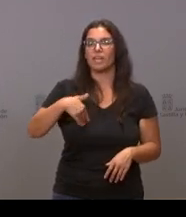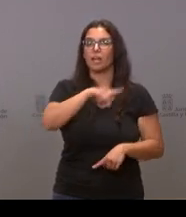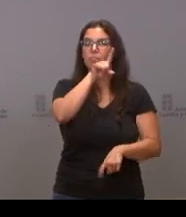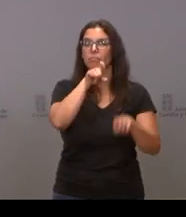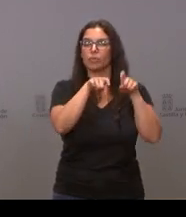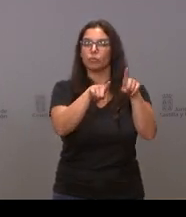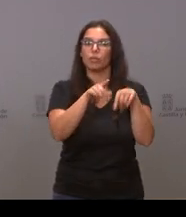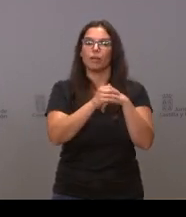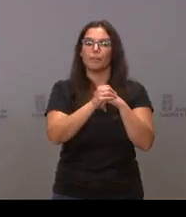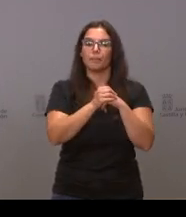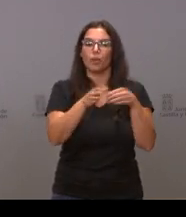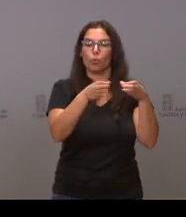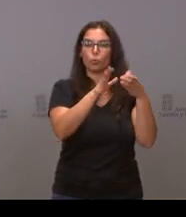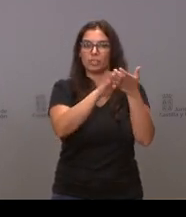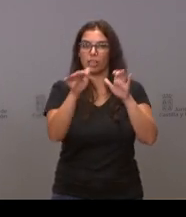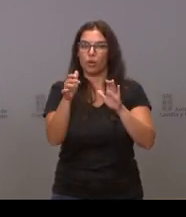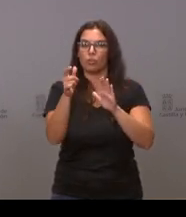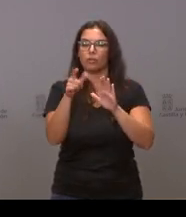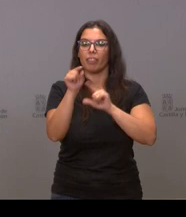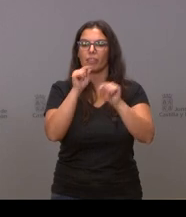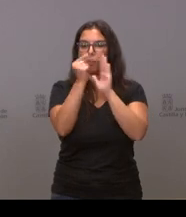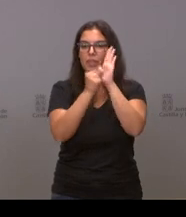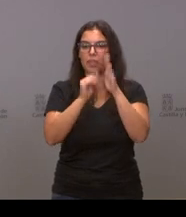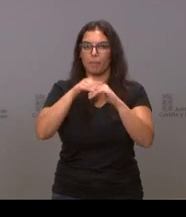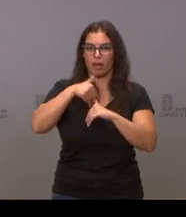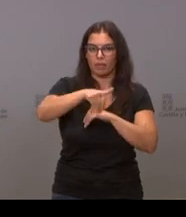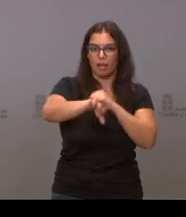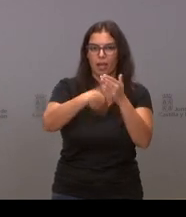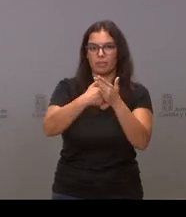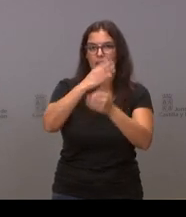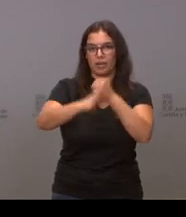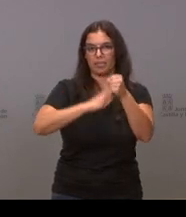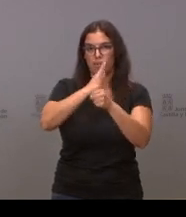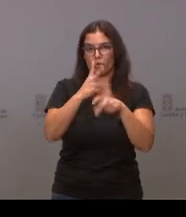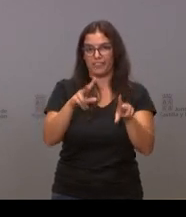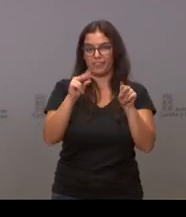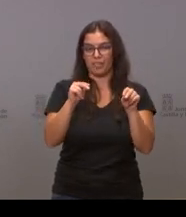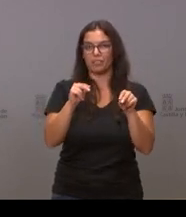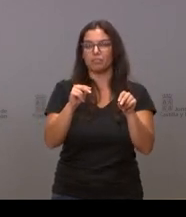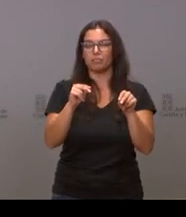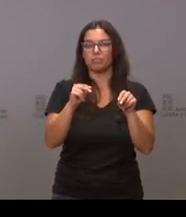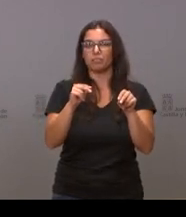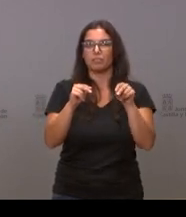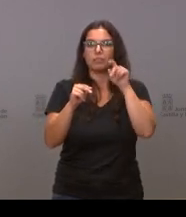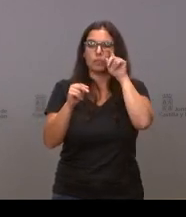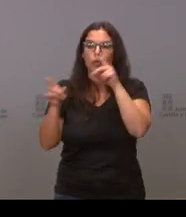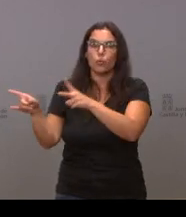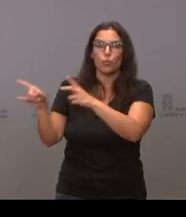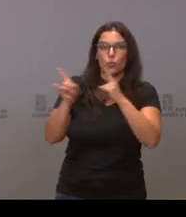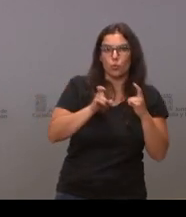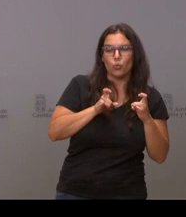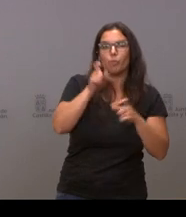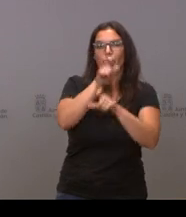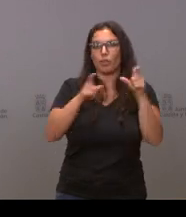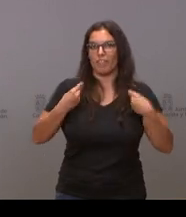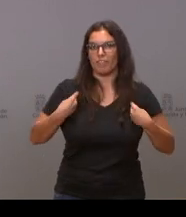medidas va impulsar la Junta en lo que queda de legislatura para que lleguen nuevos pobladores al medio rural